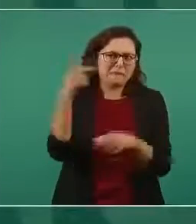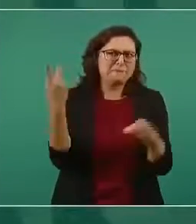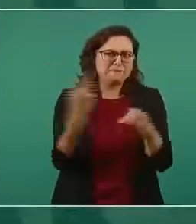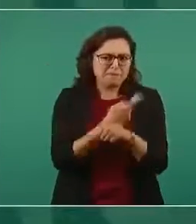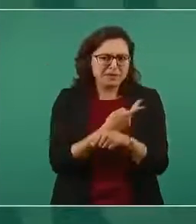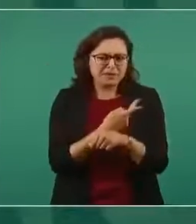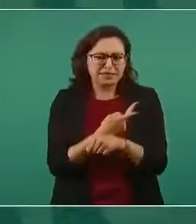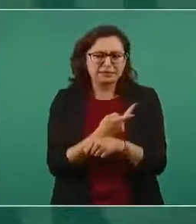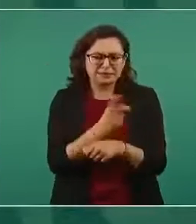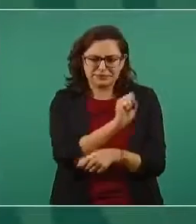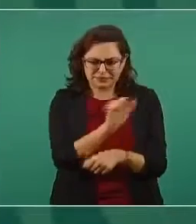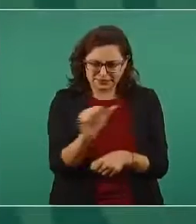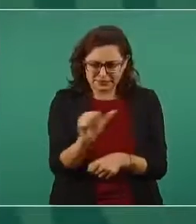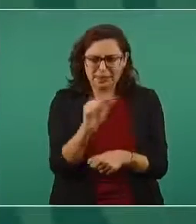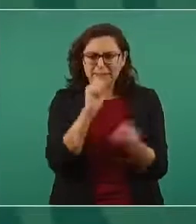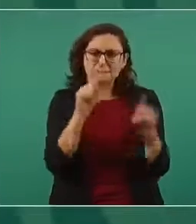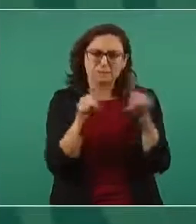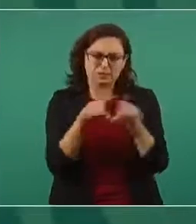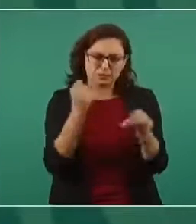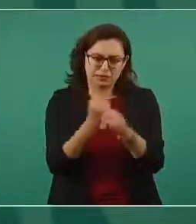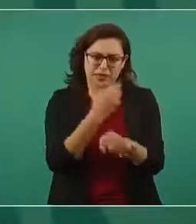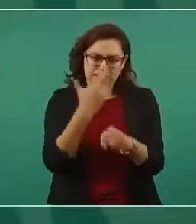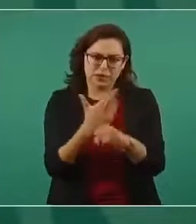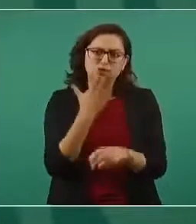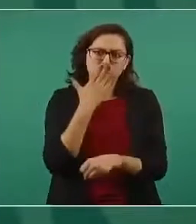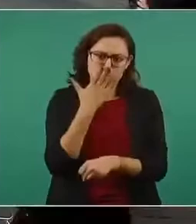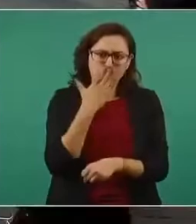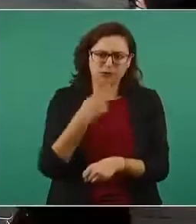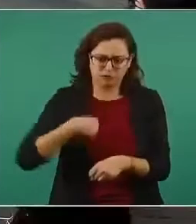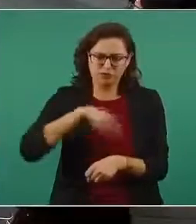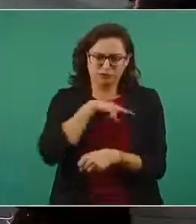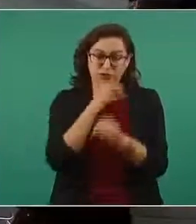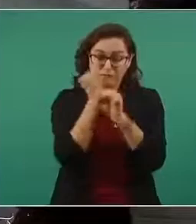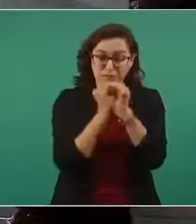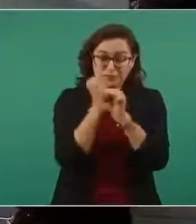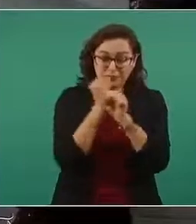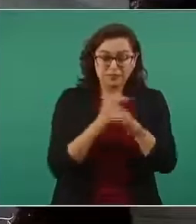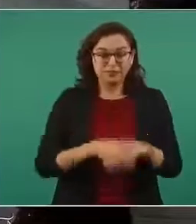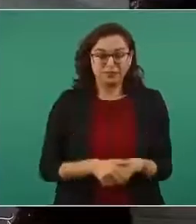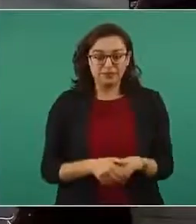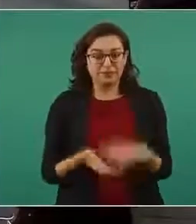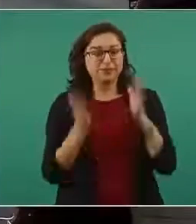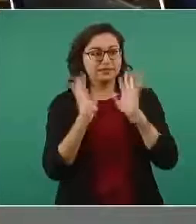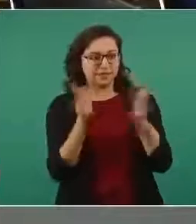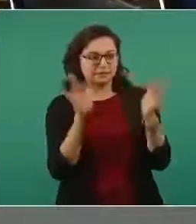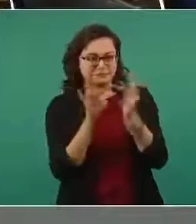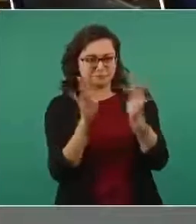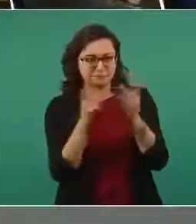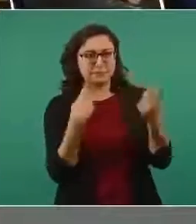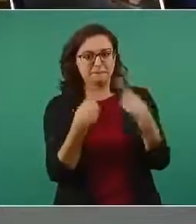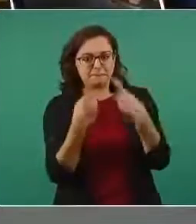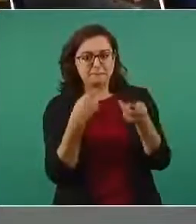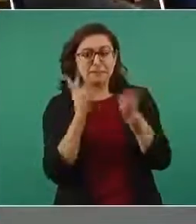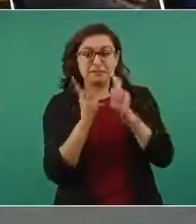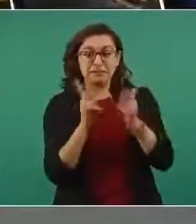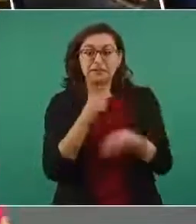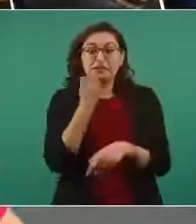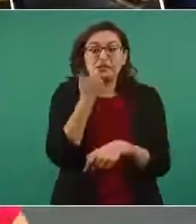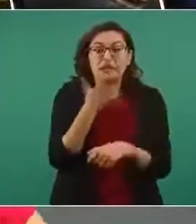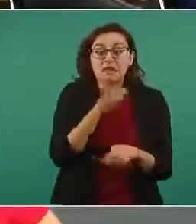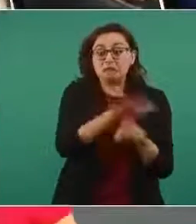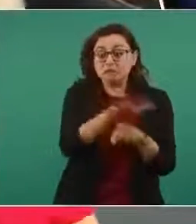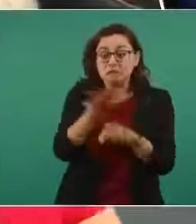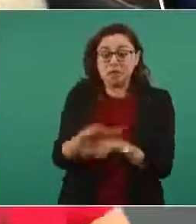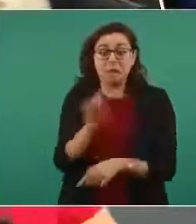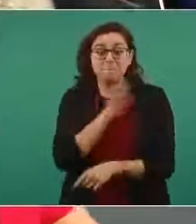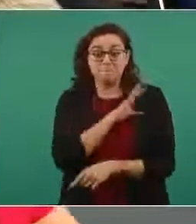y con el secretario Clausen de Sonora sí ya hablaron ellos con él y también los están tratando de callar tienen miedo